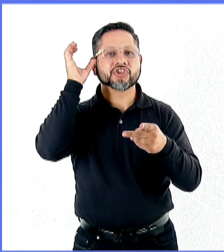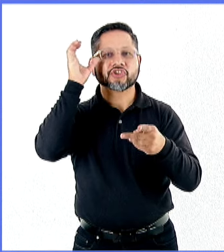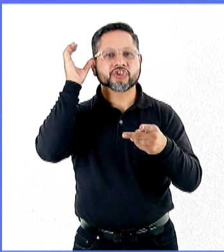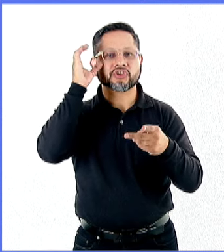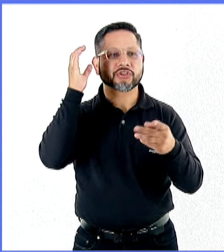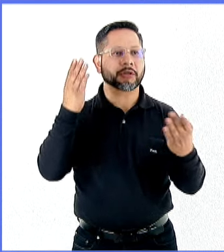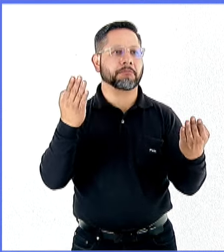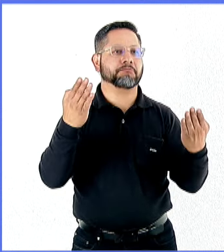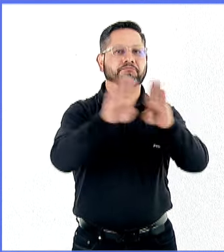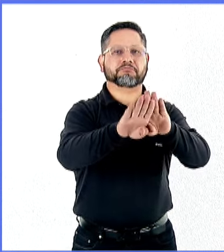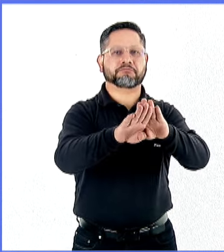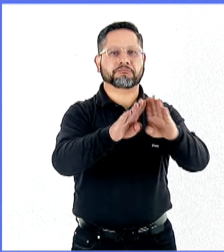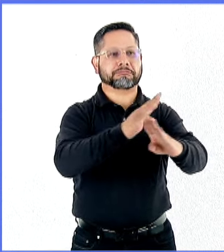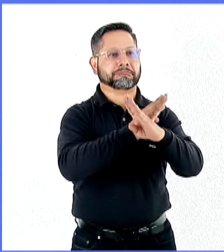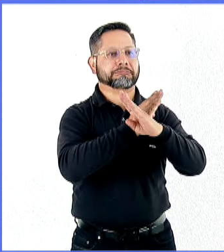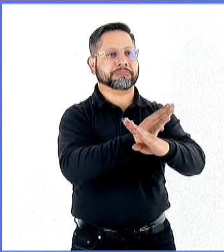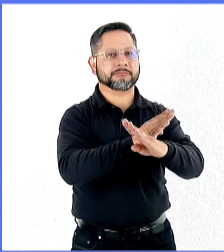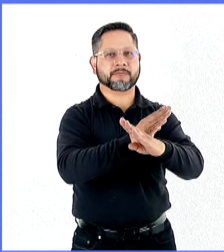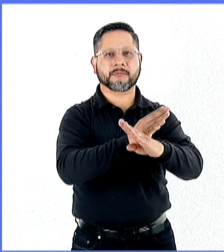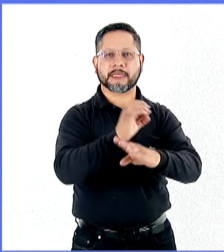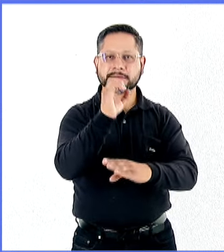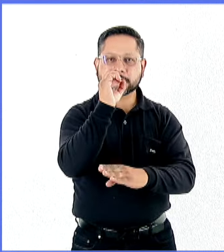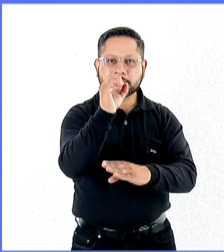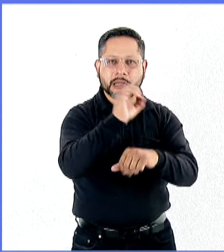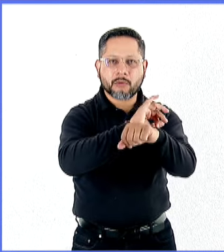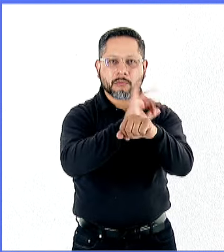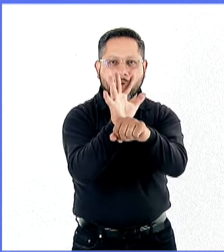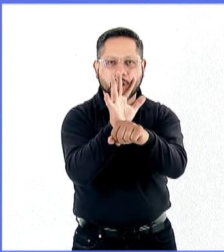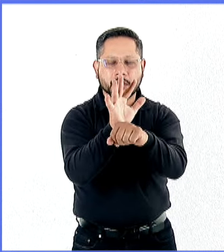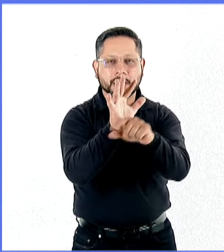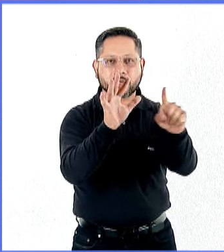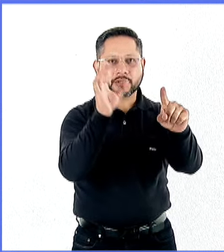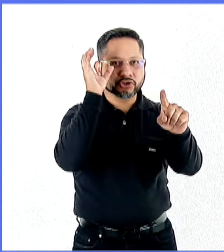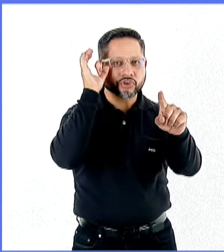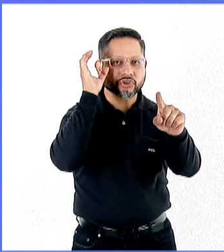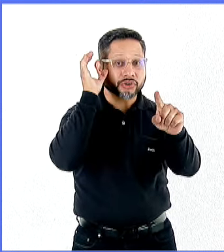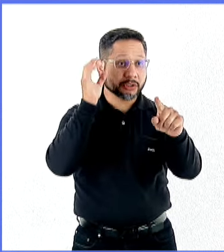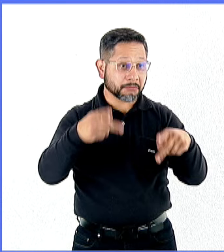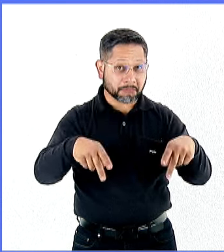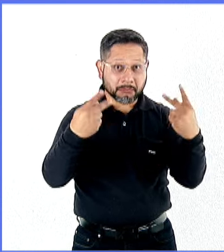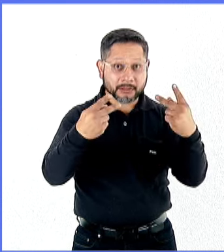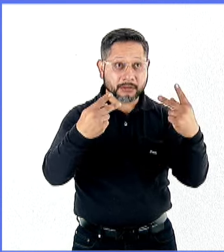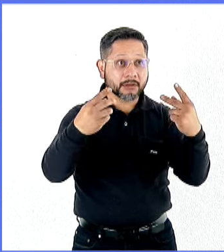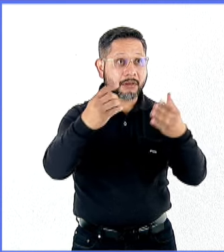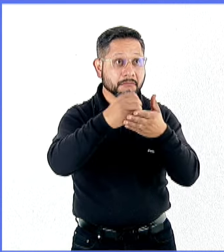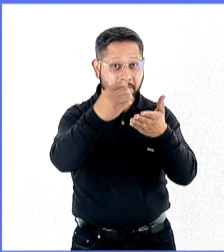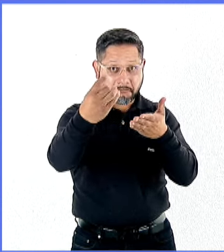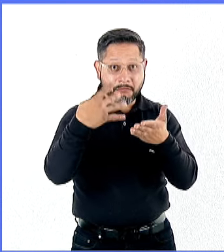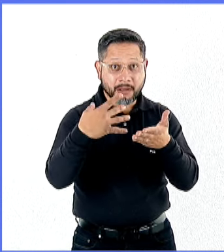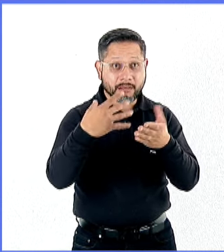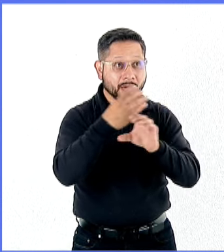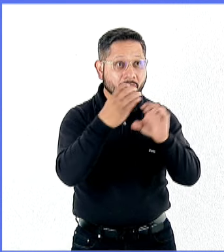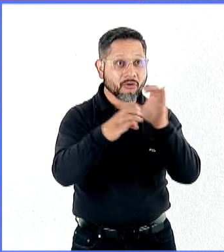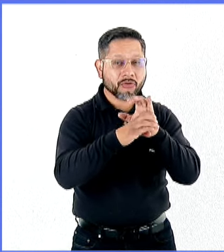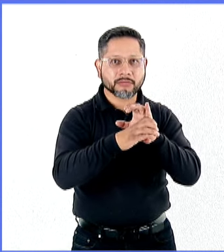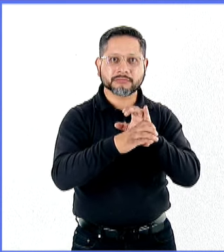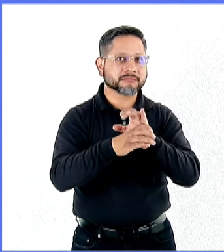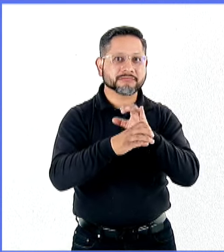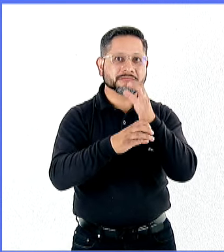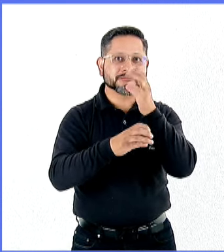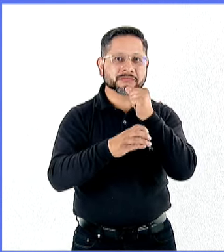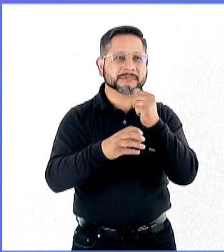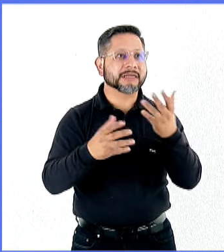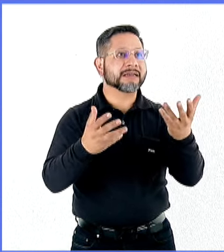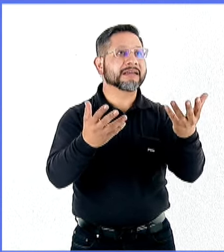se piensa que tener la producción completa, la cadena de valor completa de un bien que se consume en Estados Unidos, tener esa